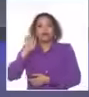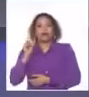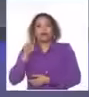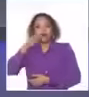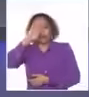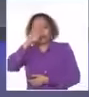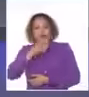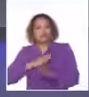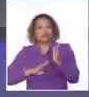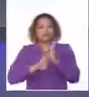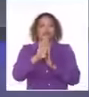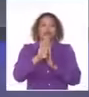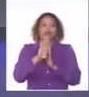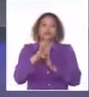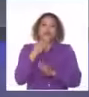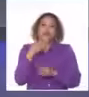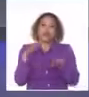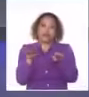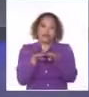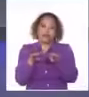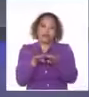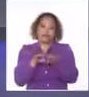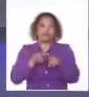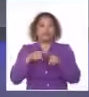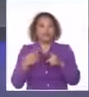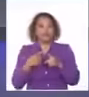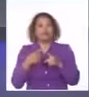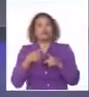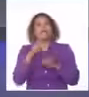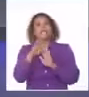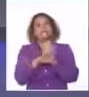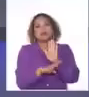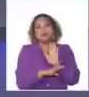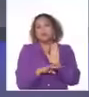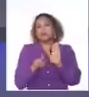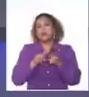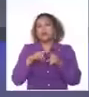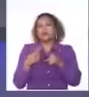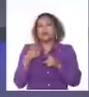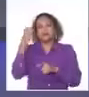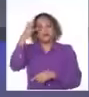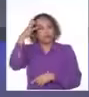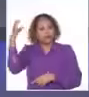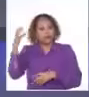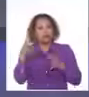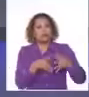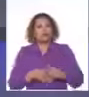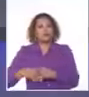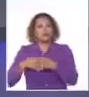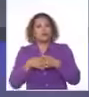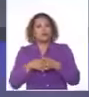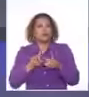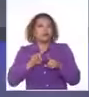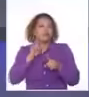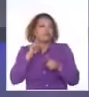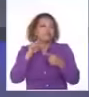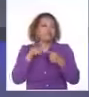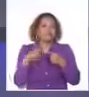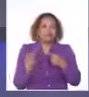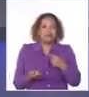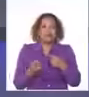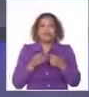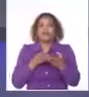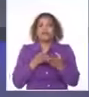la equidad entre los ciudadanos. Por ello se adoptaron medidas recientes por el gobierno estadounidense para perseguir la cooperación médica